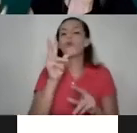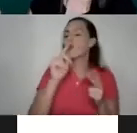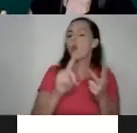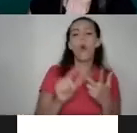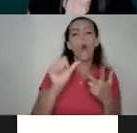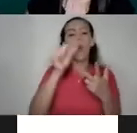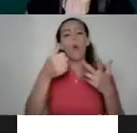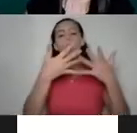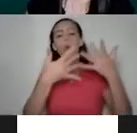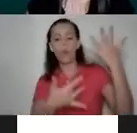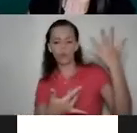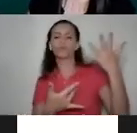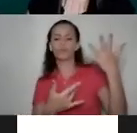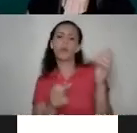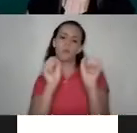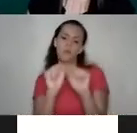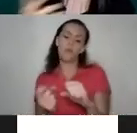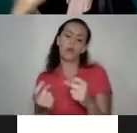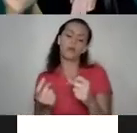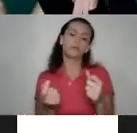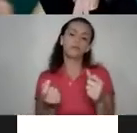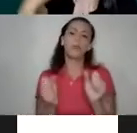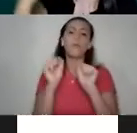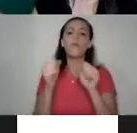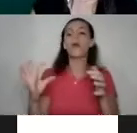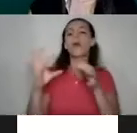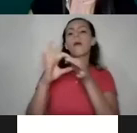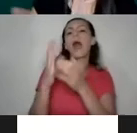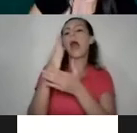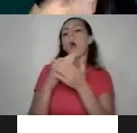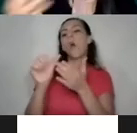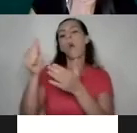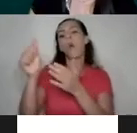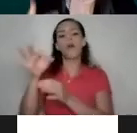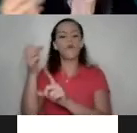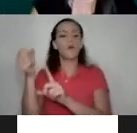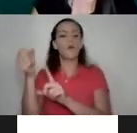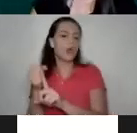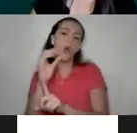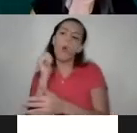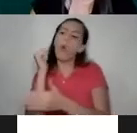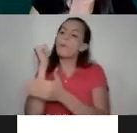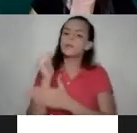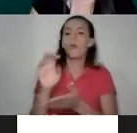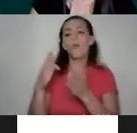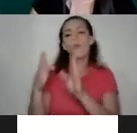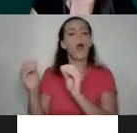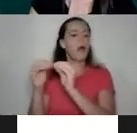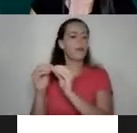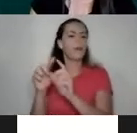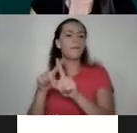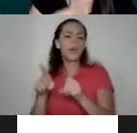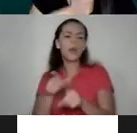variables a las cuales se vinculan algunas otras formas de violencia o homicidios, muertes y demás, sino tiene que ver